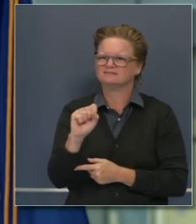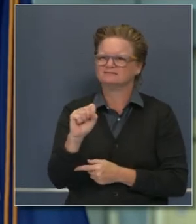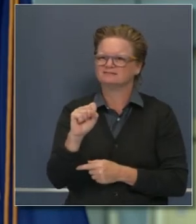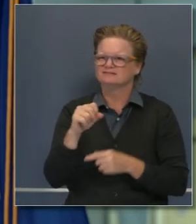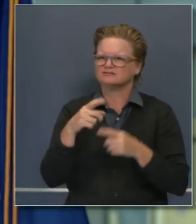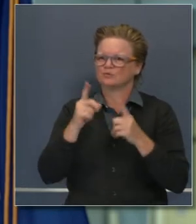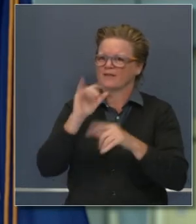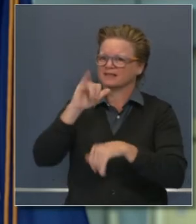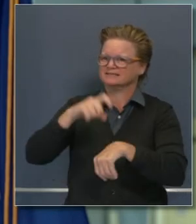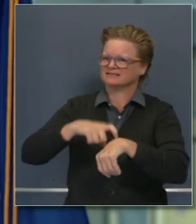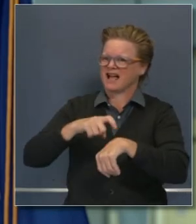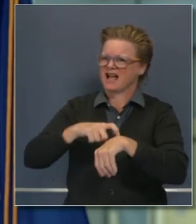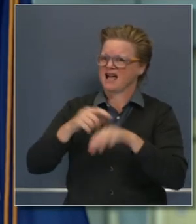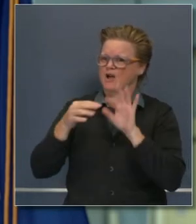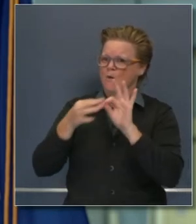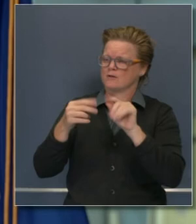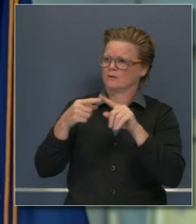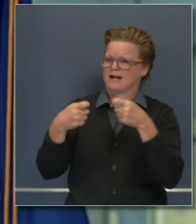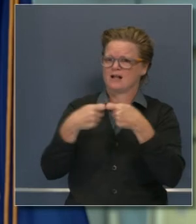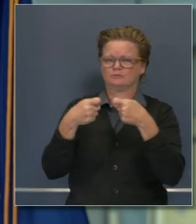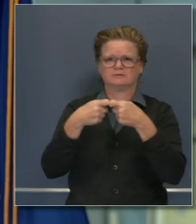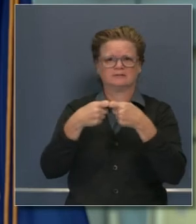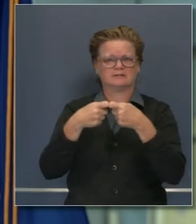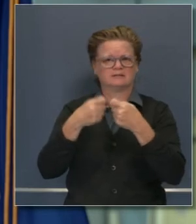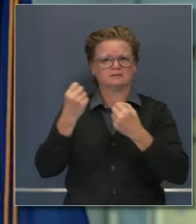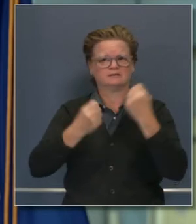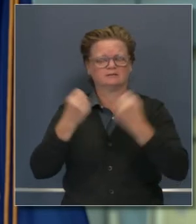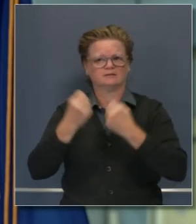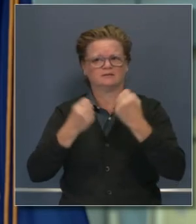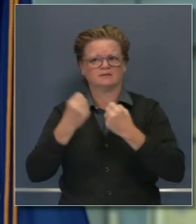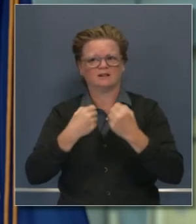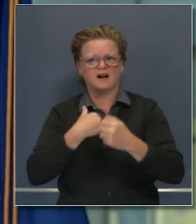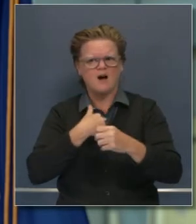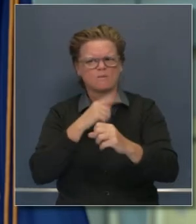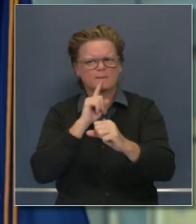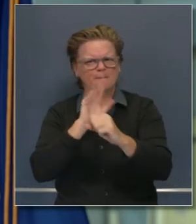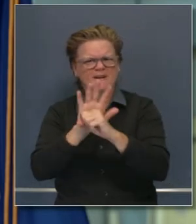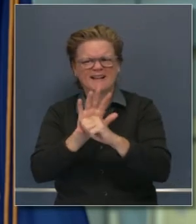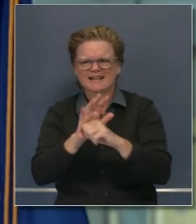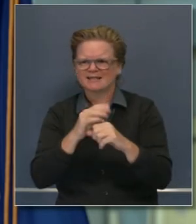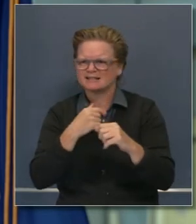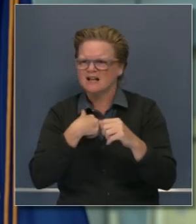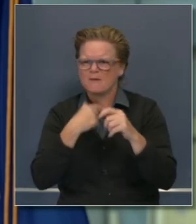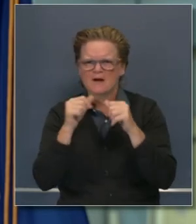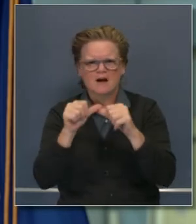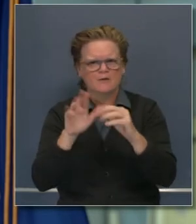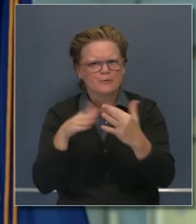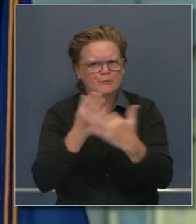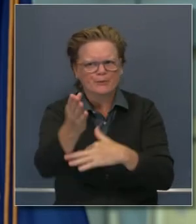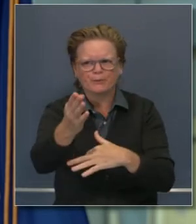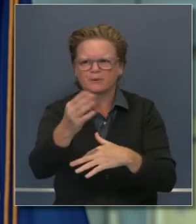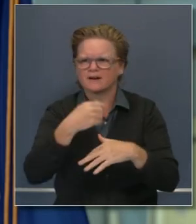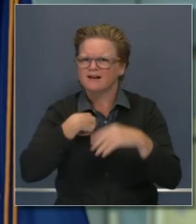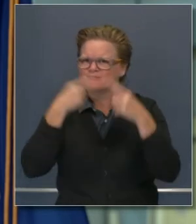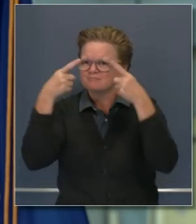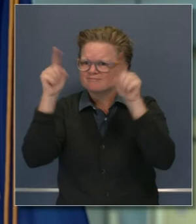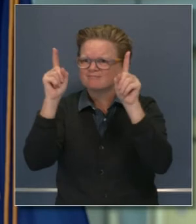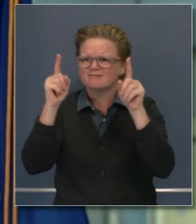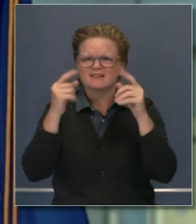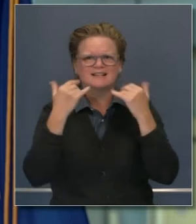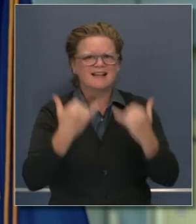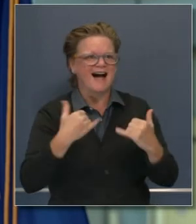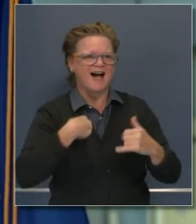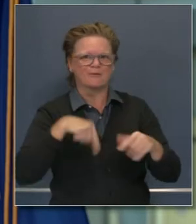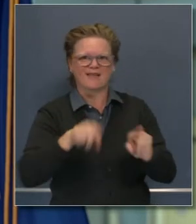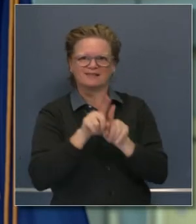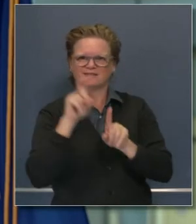En el tiempo que estuve ahí comprometido a vehículos eléctricos, me comprometo a lo mismo como gobernador de California. Estoy orgulloso